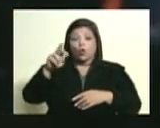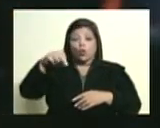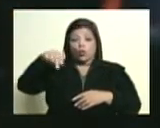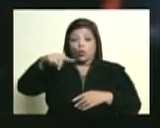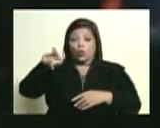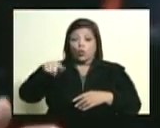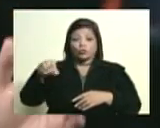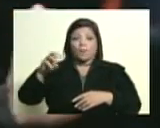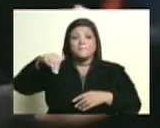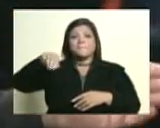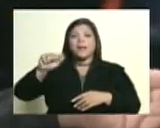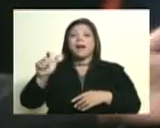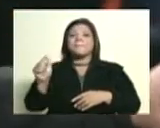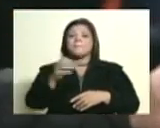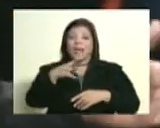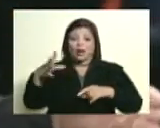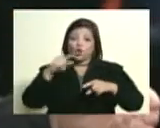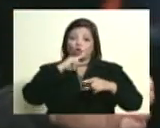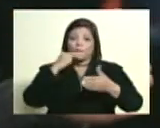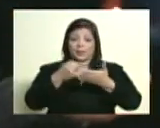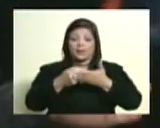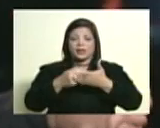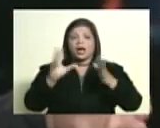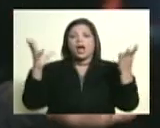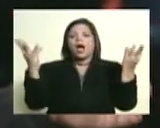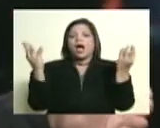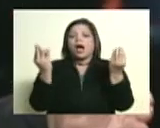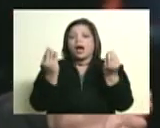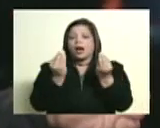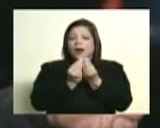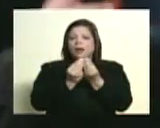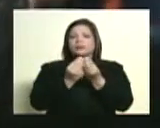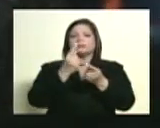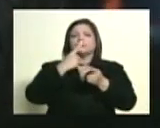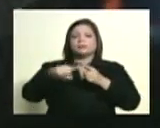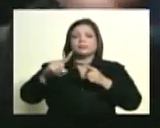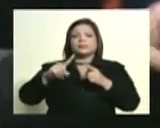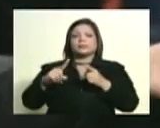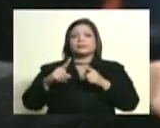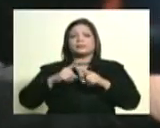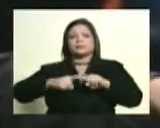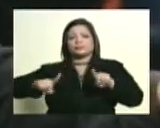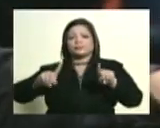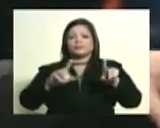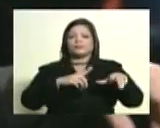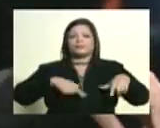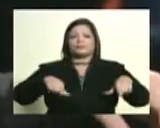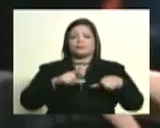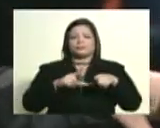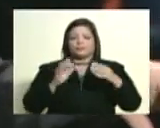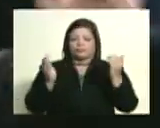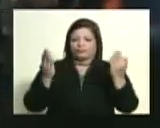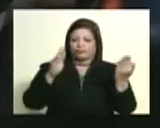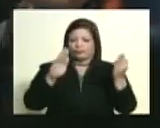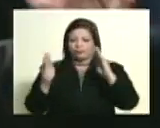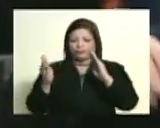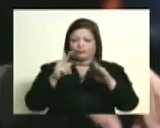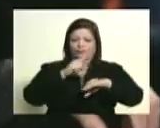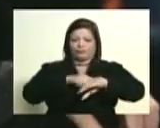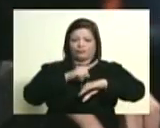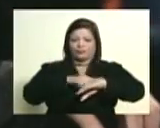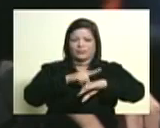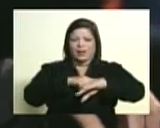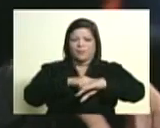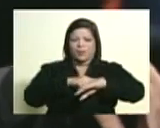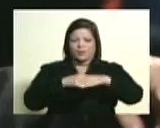con el propio país. Va a estar acompañado de una relación distinta también, que va paralela y que se sostiene a pesar